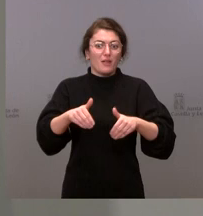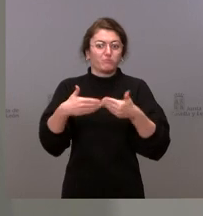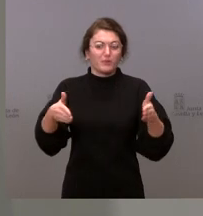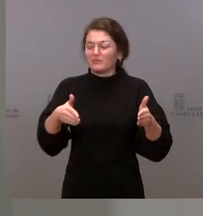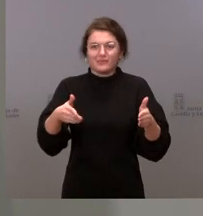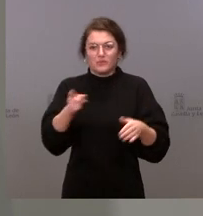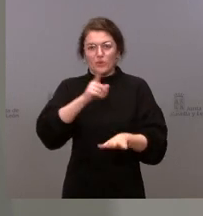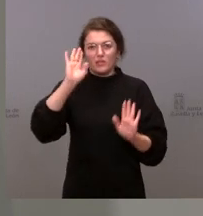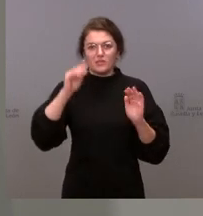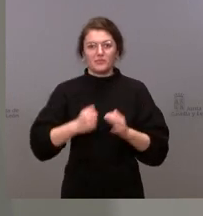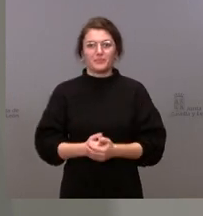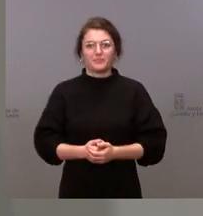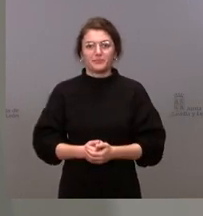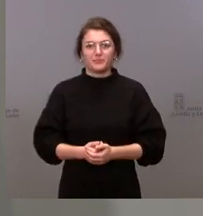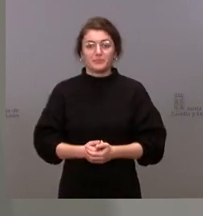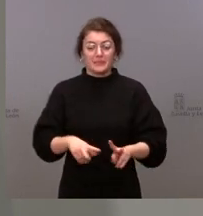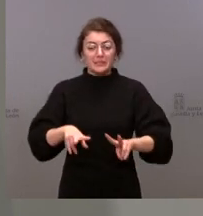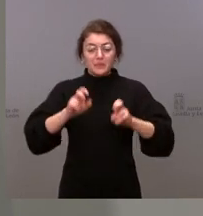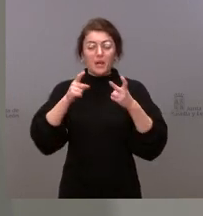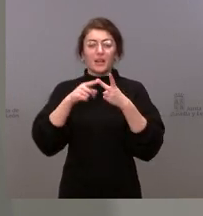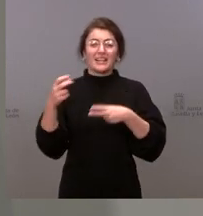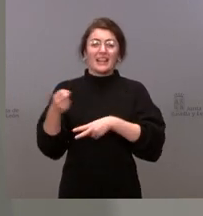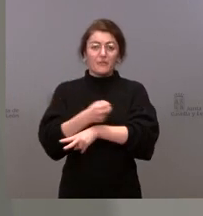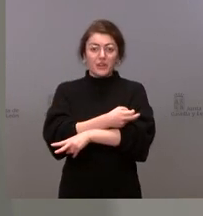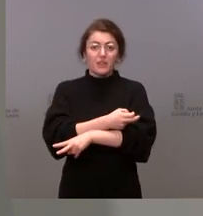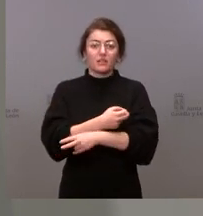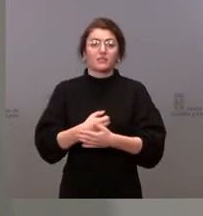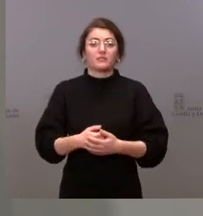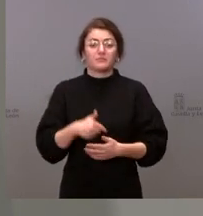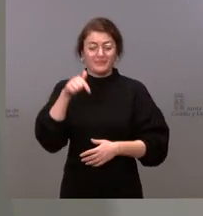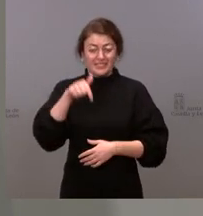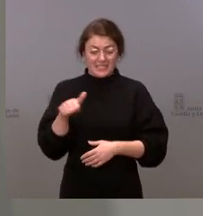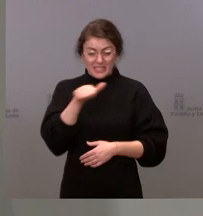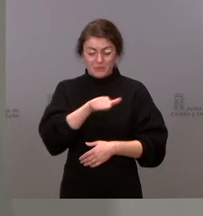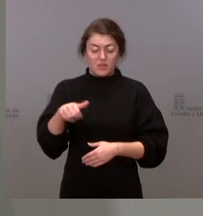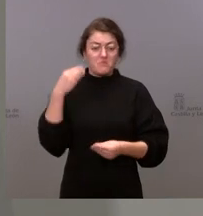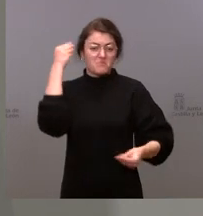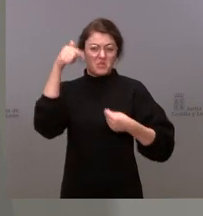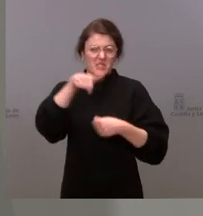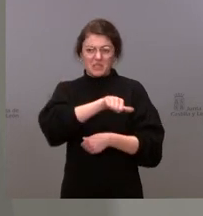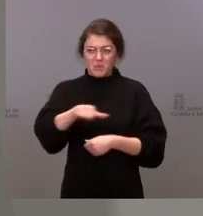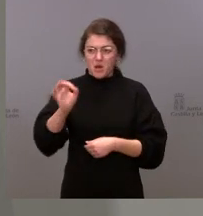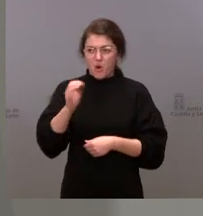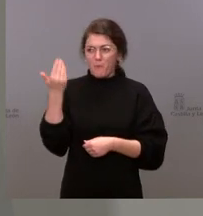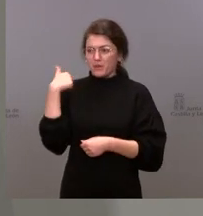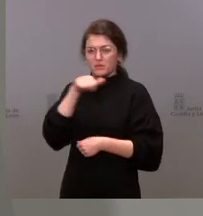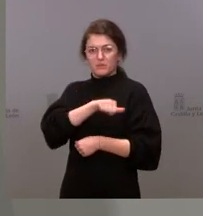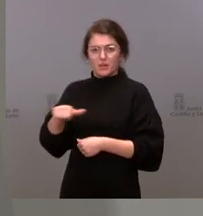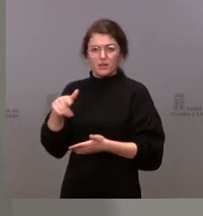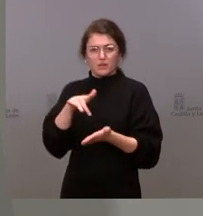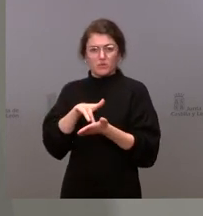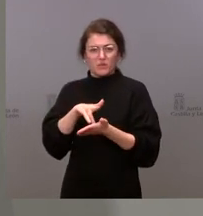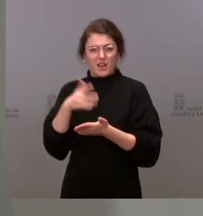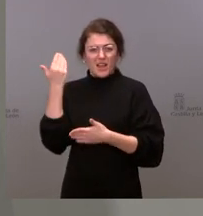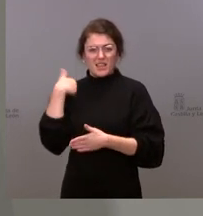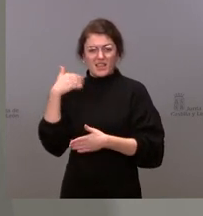Y sobre el asunto de Renfe, esta misma semana, creo que es esta semana o la semana pasada, cuando he hablado